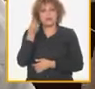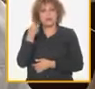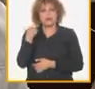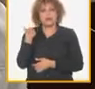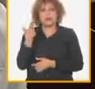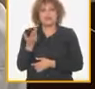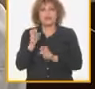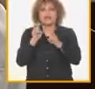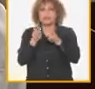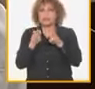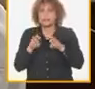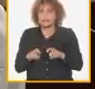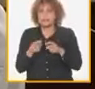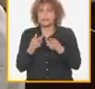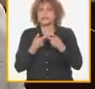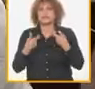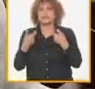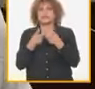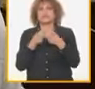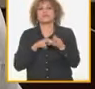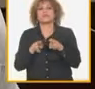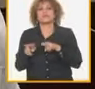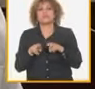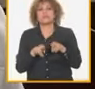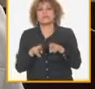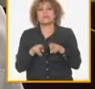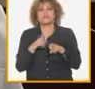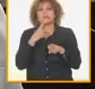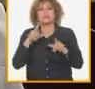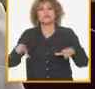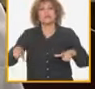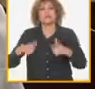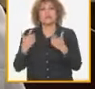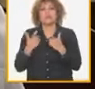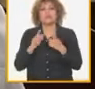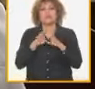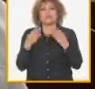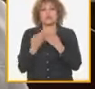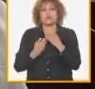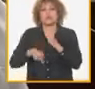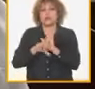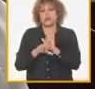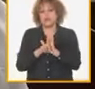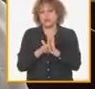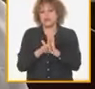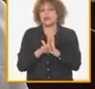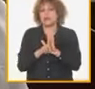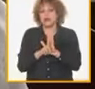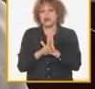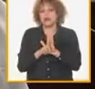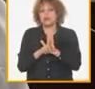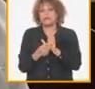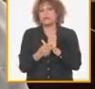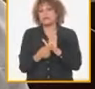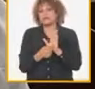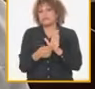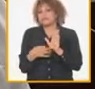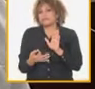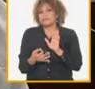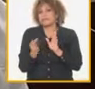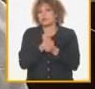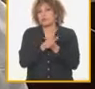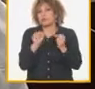nuestros consejos de la administración estamos llevando a cabo la instrumentación de la ley porque lo que está planteado es la soberanía